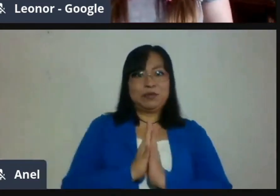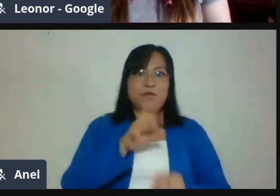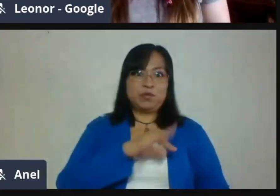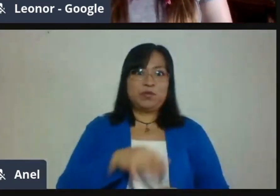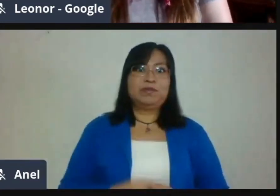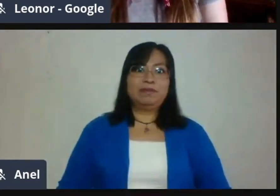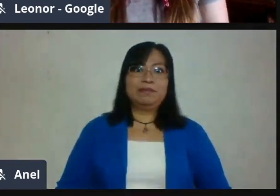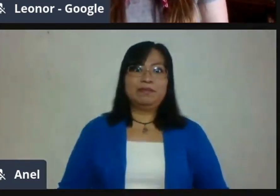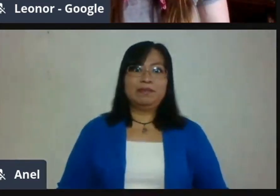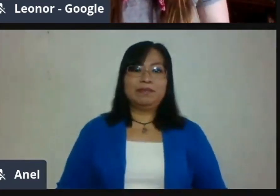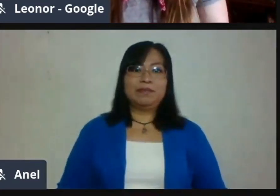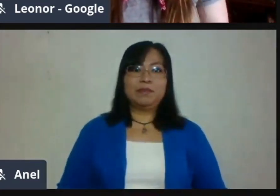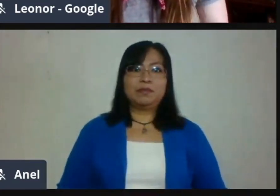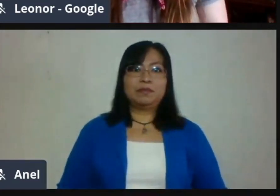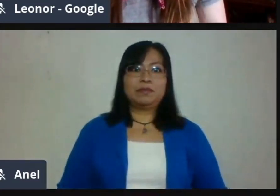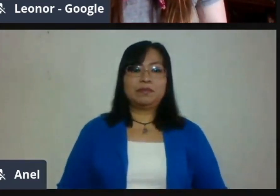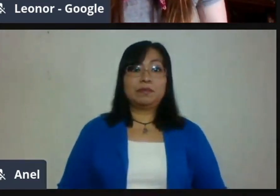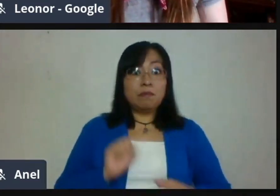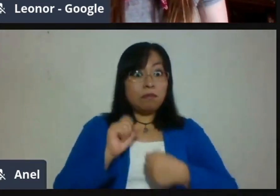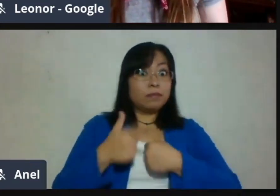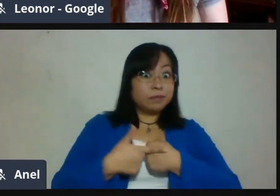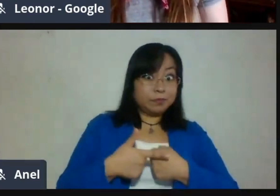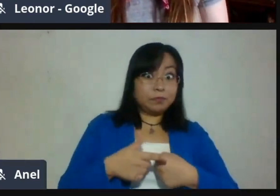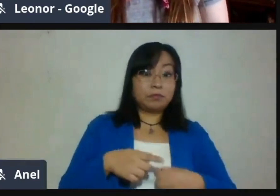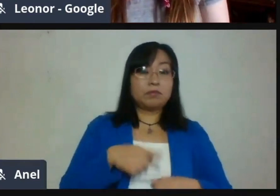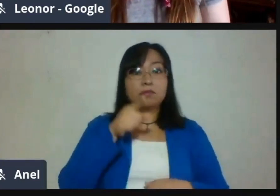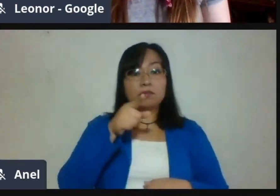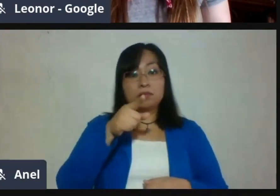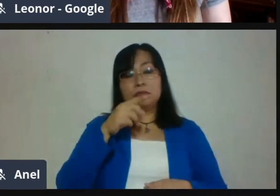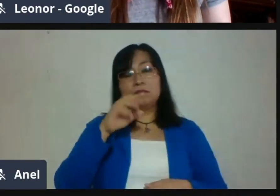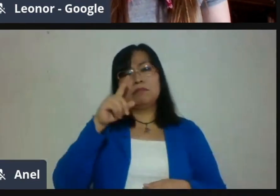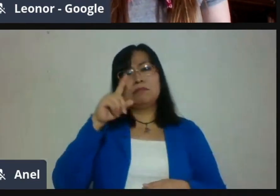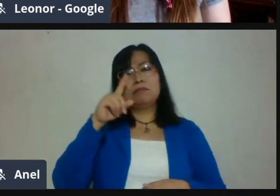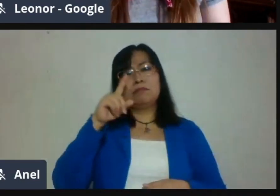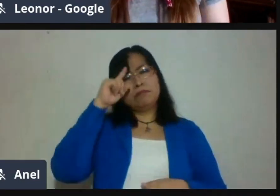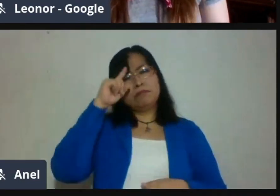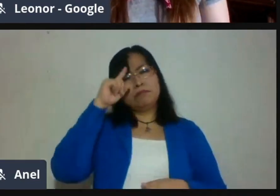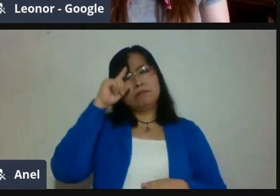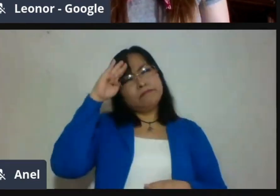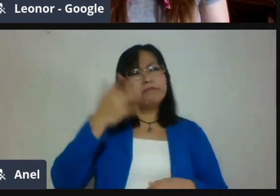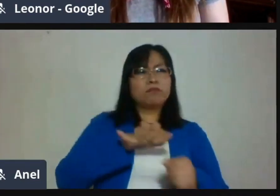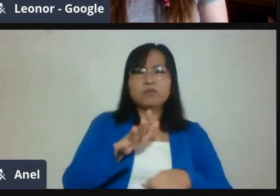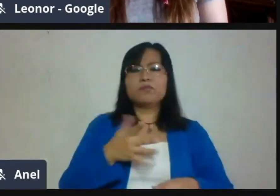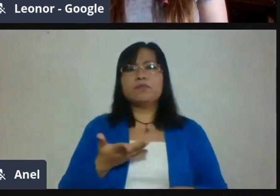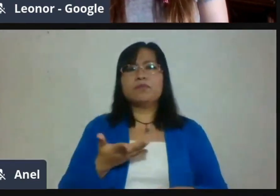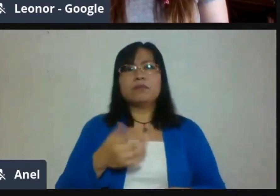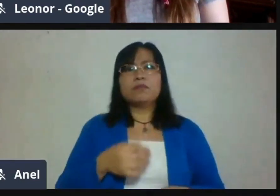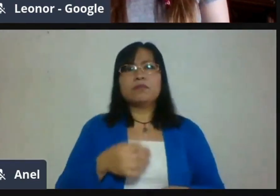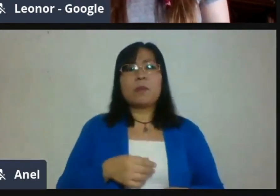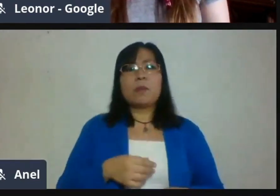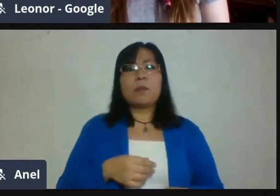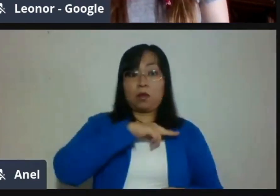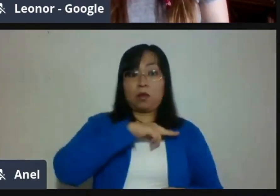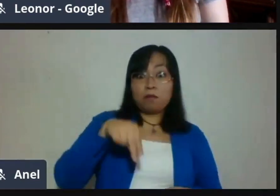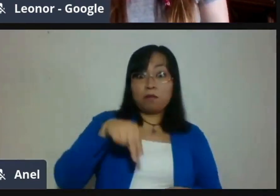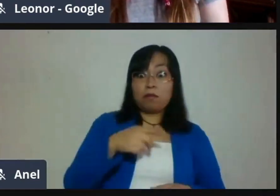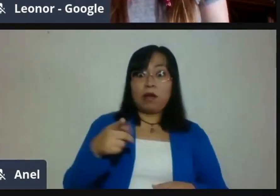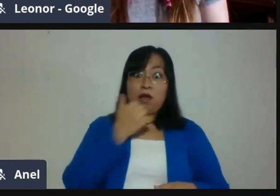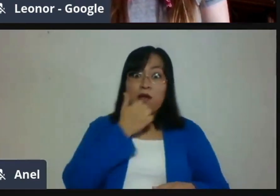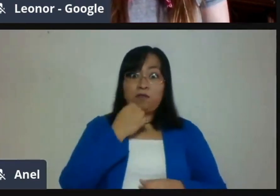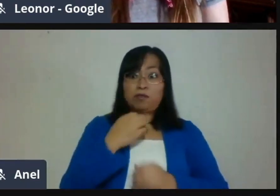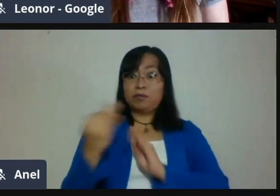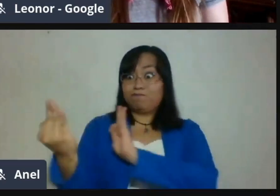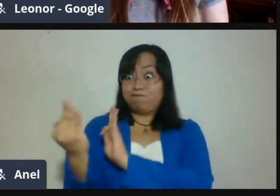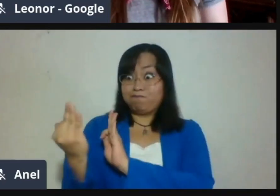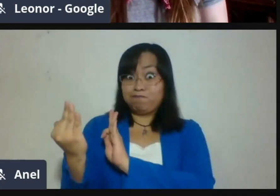reflexionar es que no tenemos a nuestros alumnos en frente de nosotros, por lo que el formato de clase y